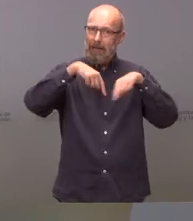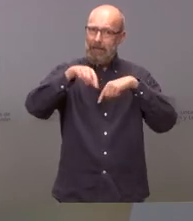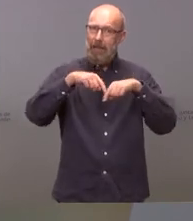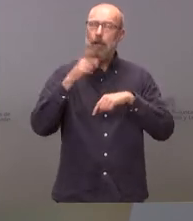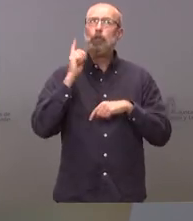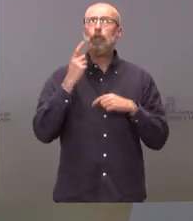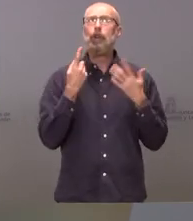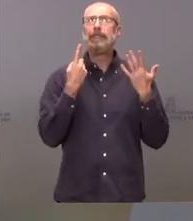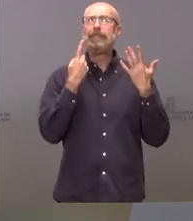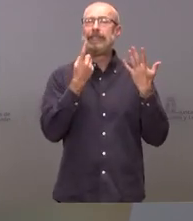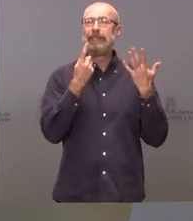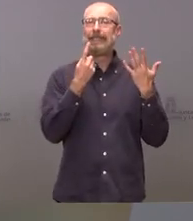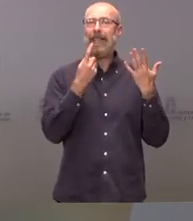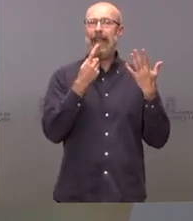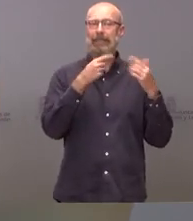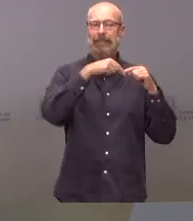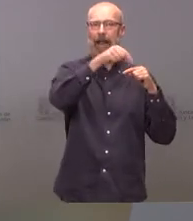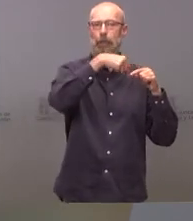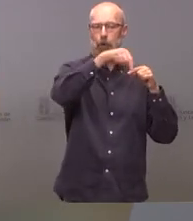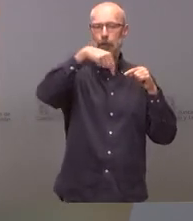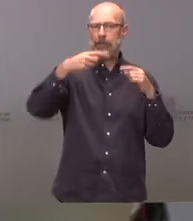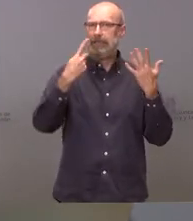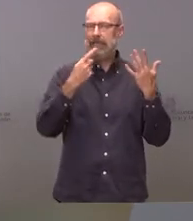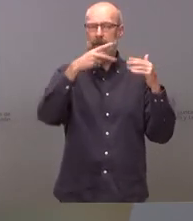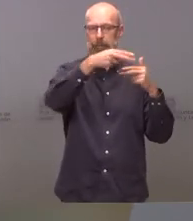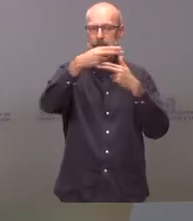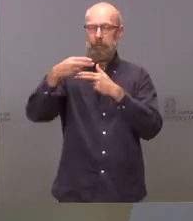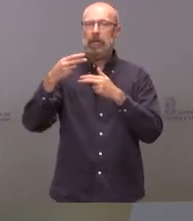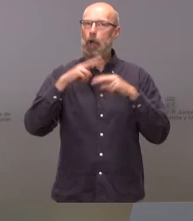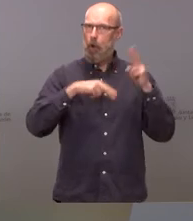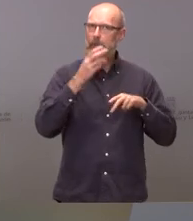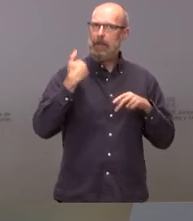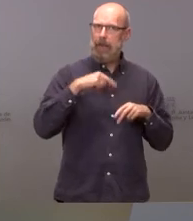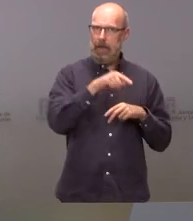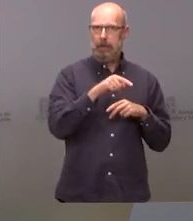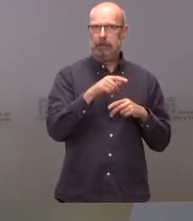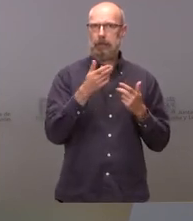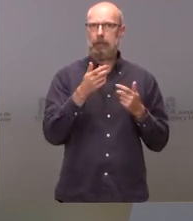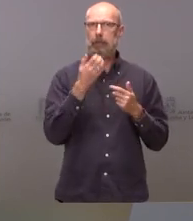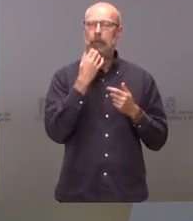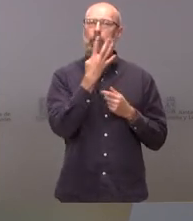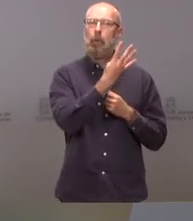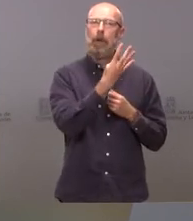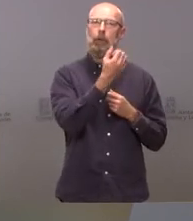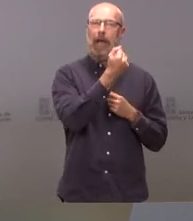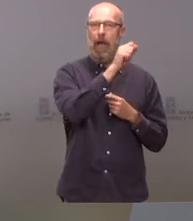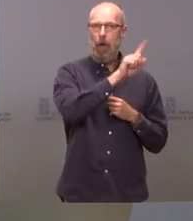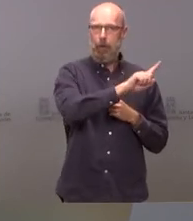seis tramos en unas autovías que están en obras y que están en obligaciones plurianuales como son cuatro tramos de la A11